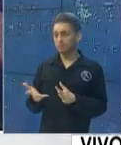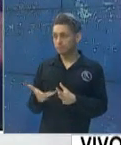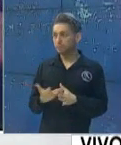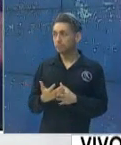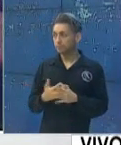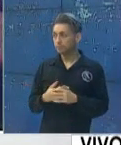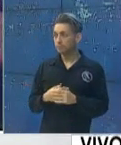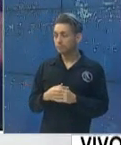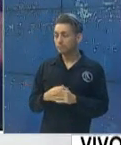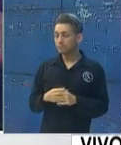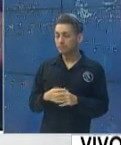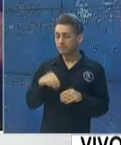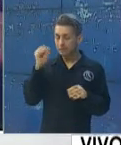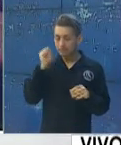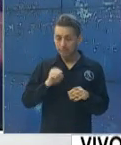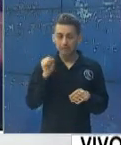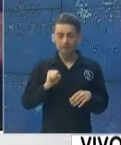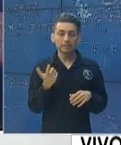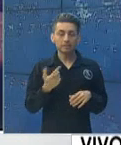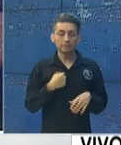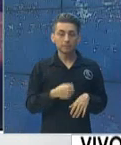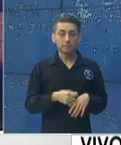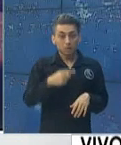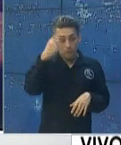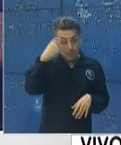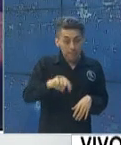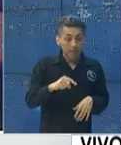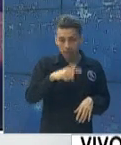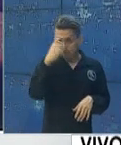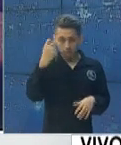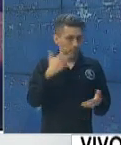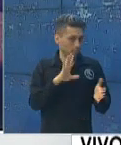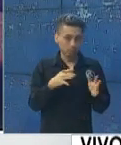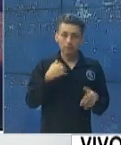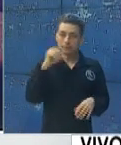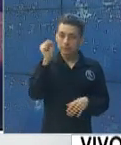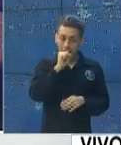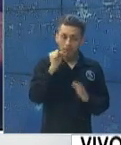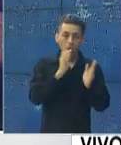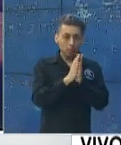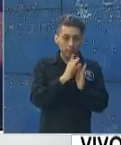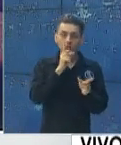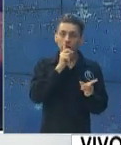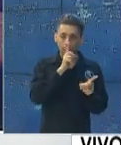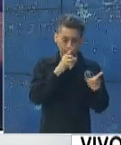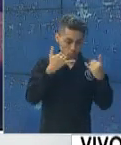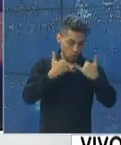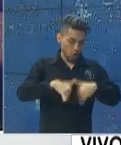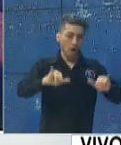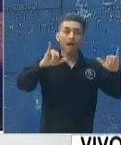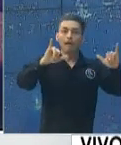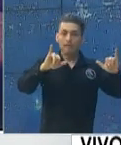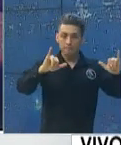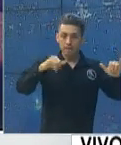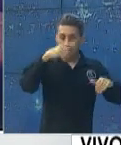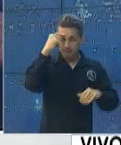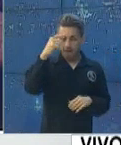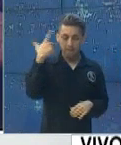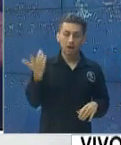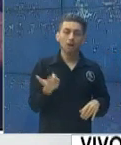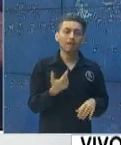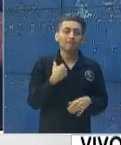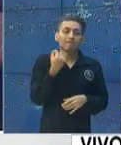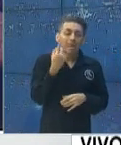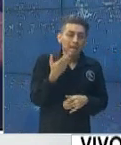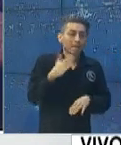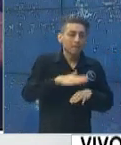Bueno, no solamente ha sido un día de trabajo, hemos trabajado ayer y hoy. Queda mucho por hacer, pero